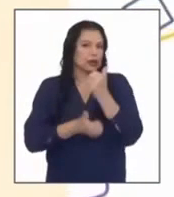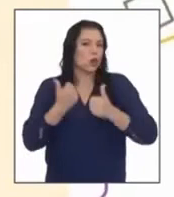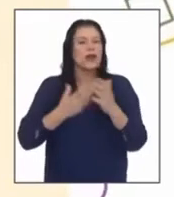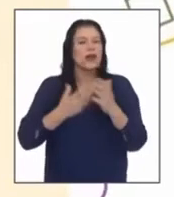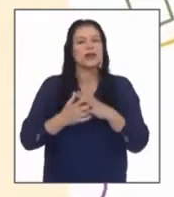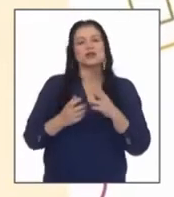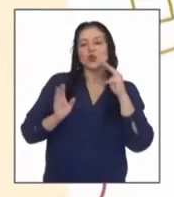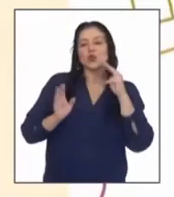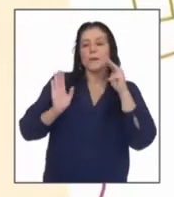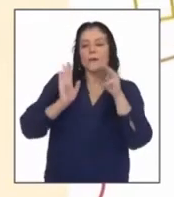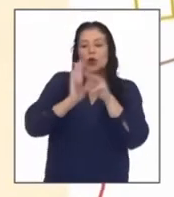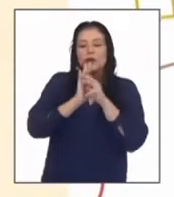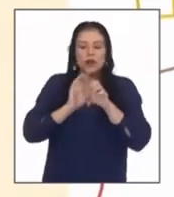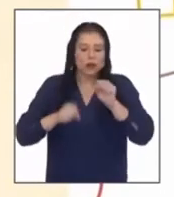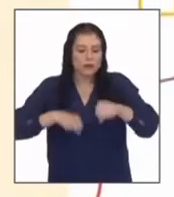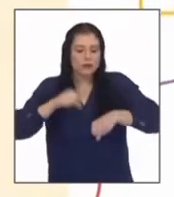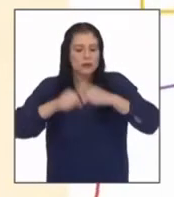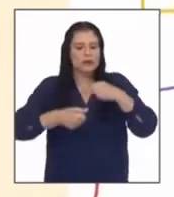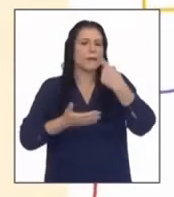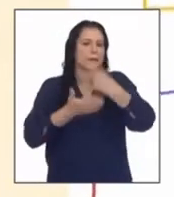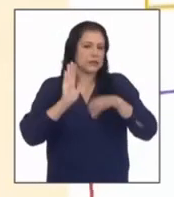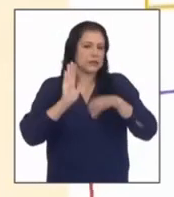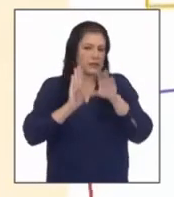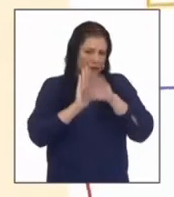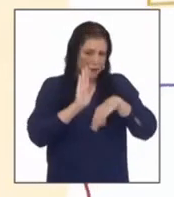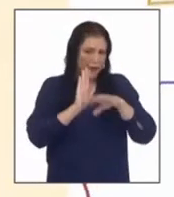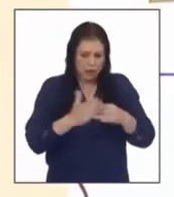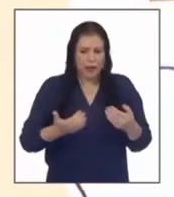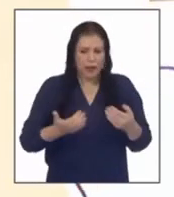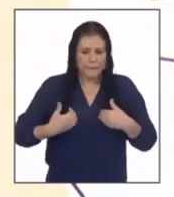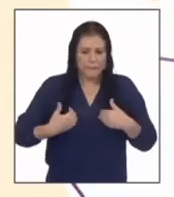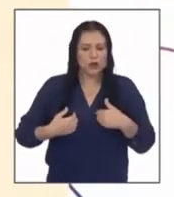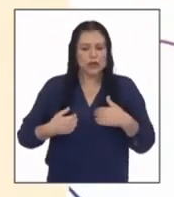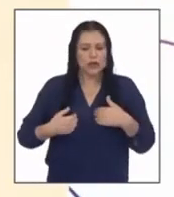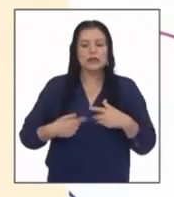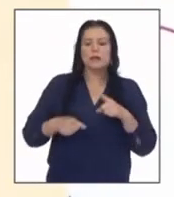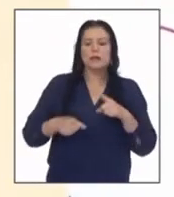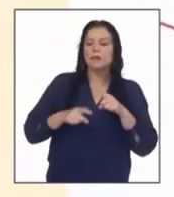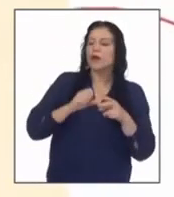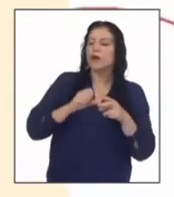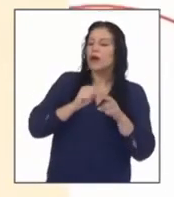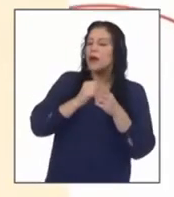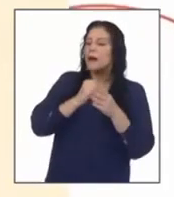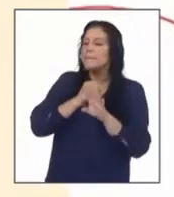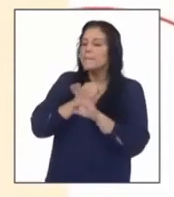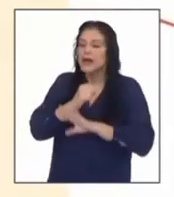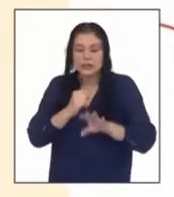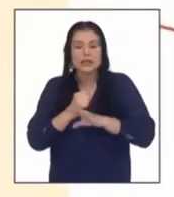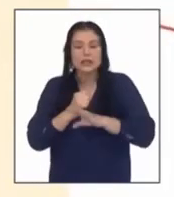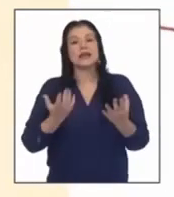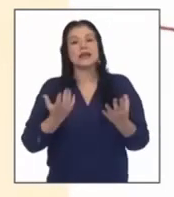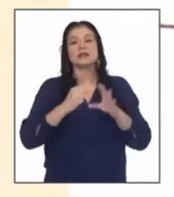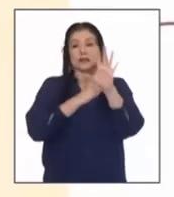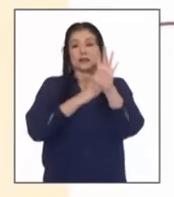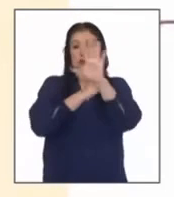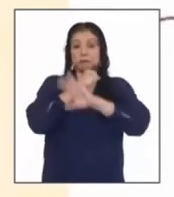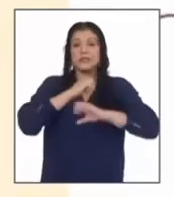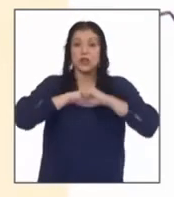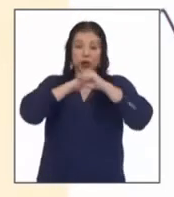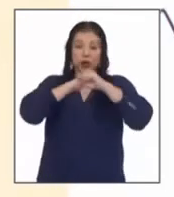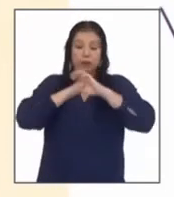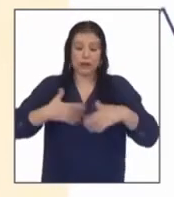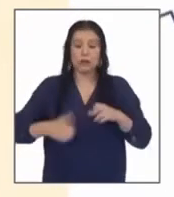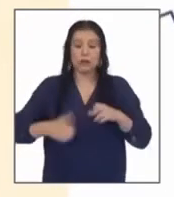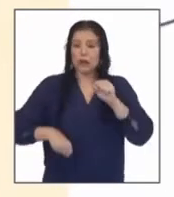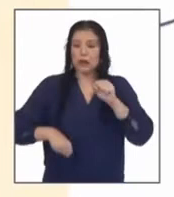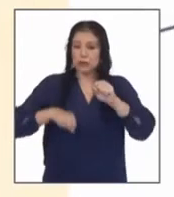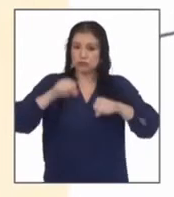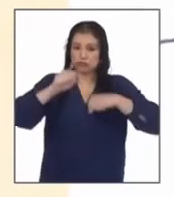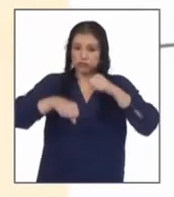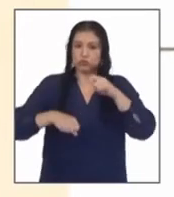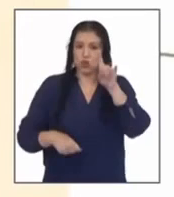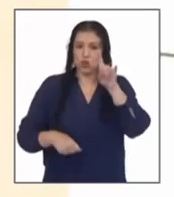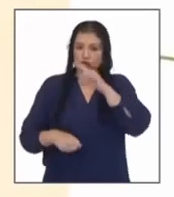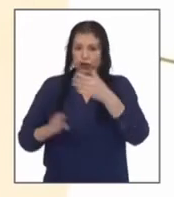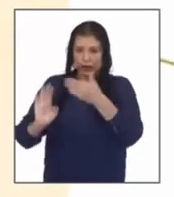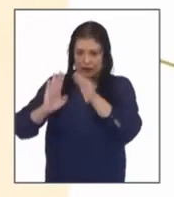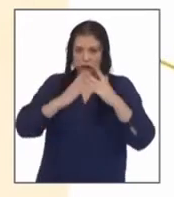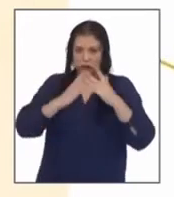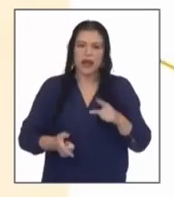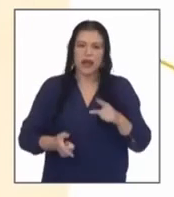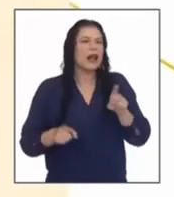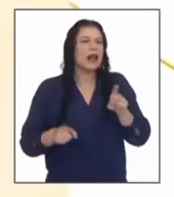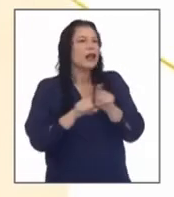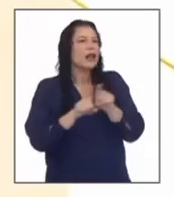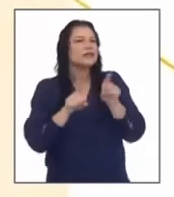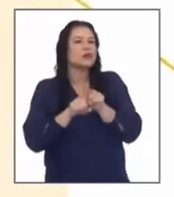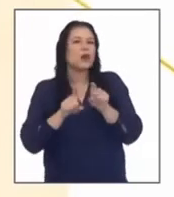peruano de bicicleta de bajo costo pero que tenga las mínimas condiciones de seguridad para circular por la ciudad un modelo equivalente